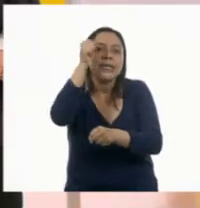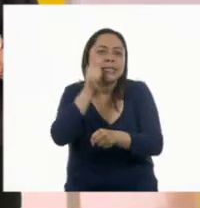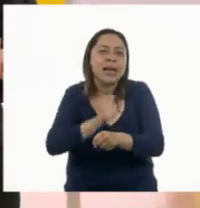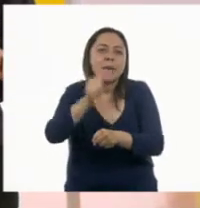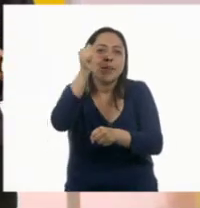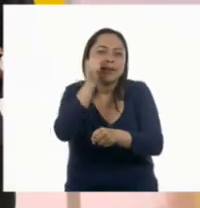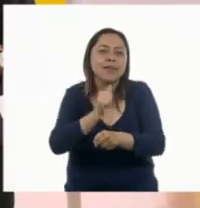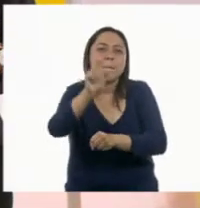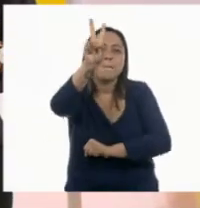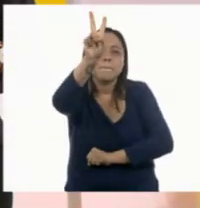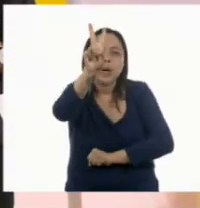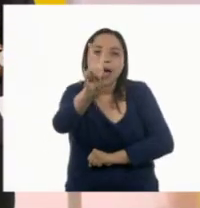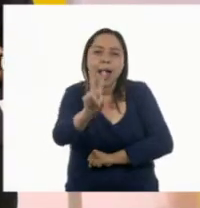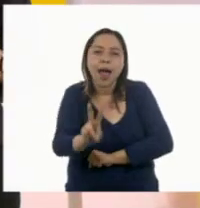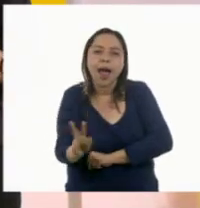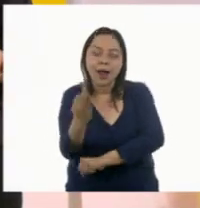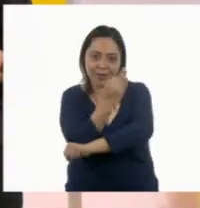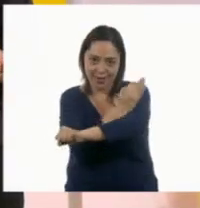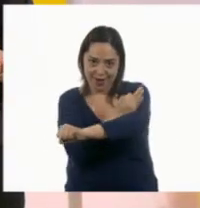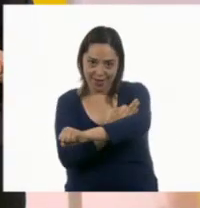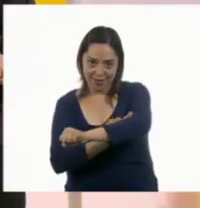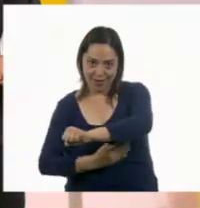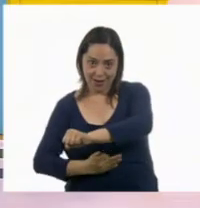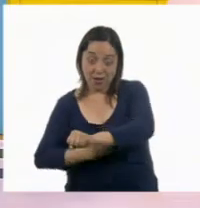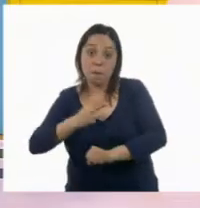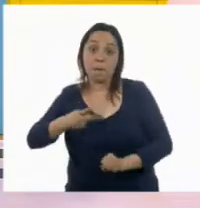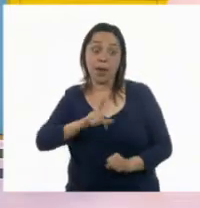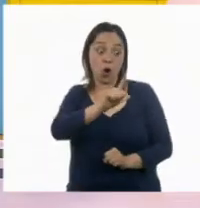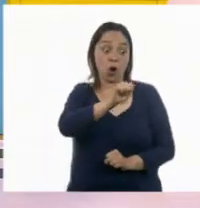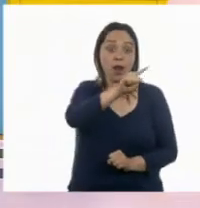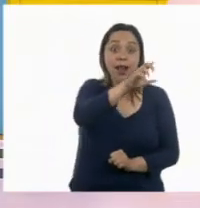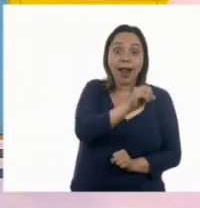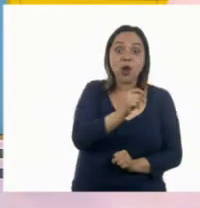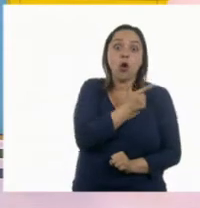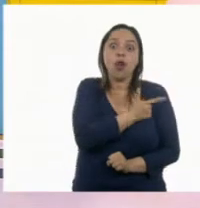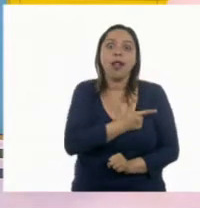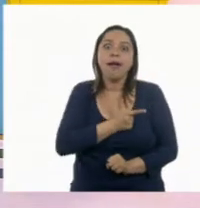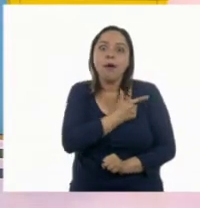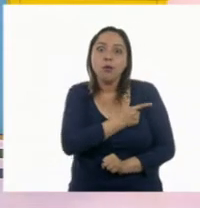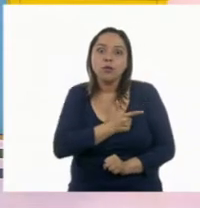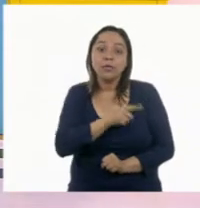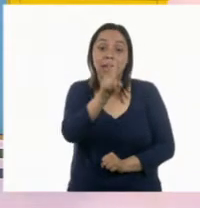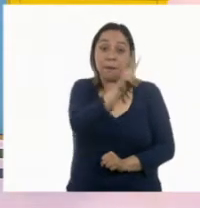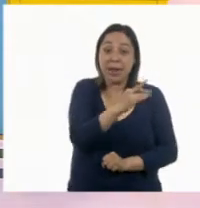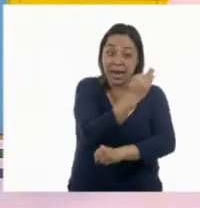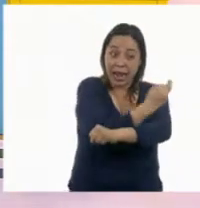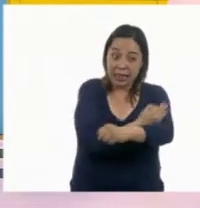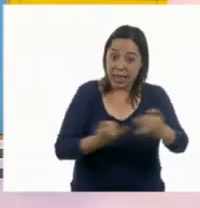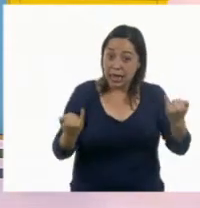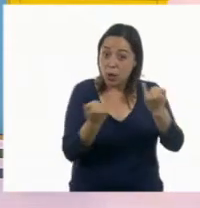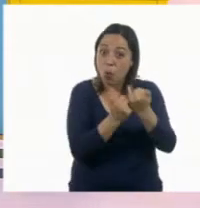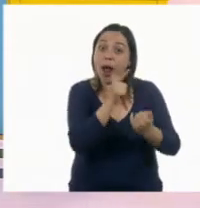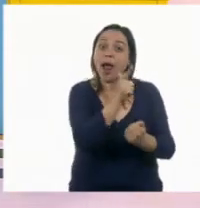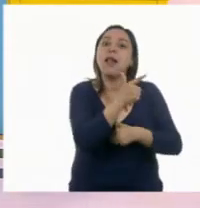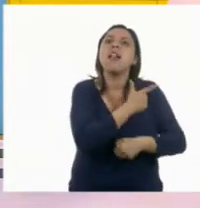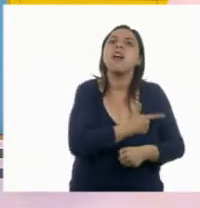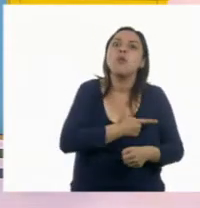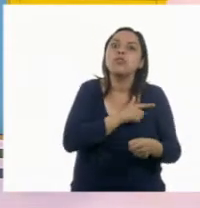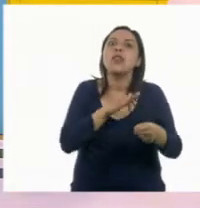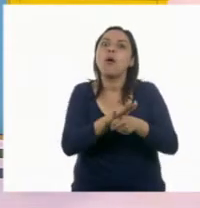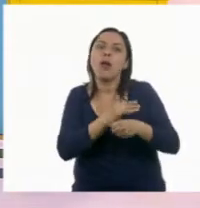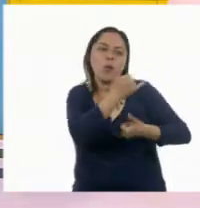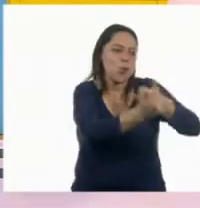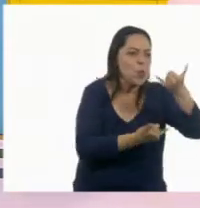Ay, es el Luis. Pero a Lalo le gusta jugar con las mascotas el viernes en la tarde. O sea que en eso tampoco son